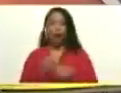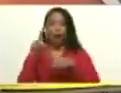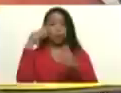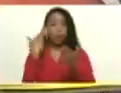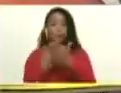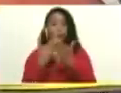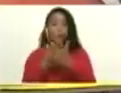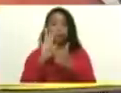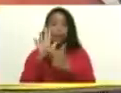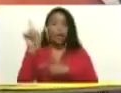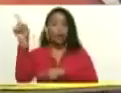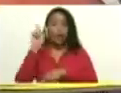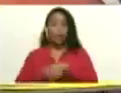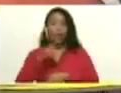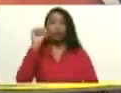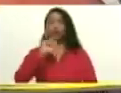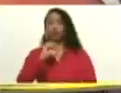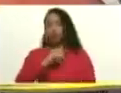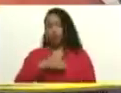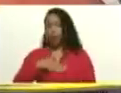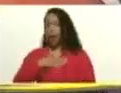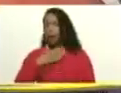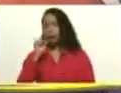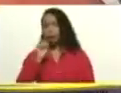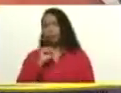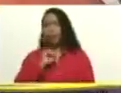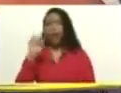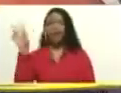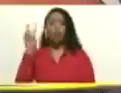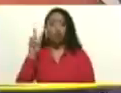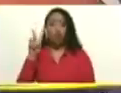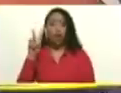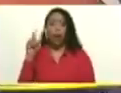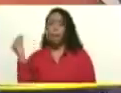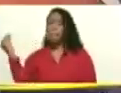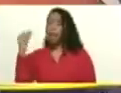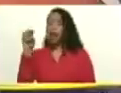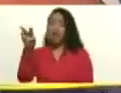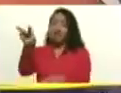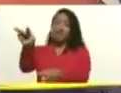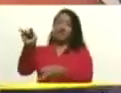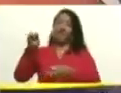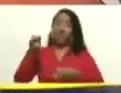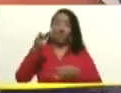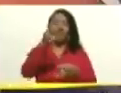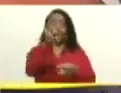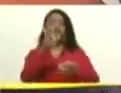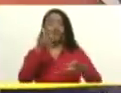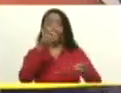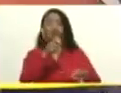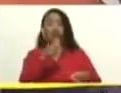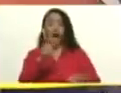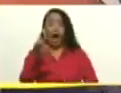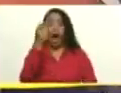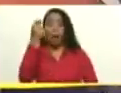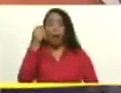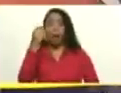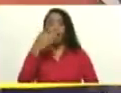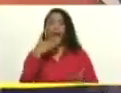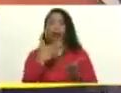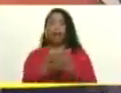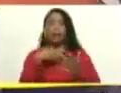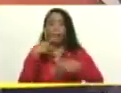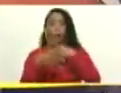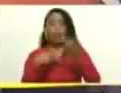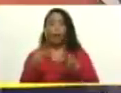en ese periodo, que sí se puede. Venezuela tuvo los máximos ingresos que jamás se habían tenido gracias a las políticas públicas.